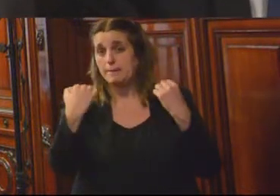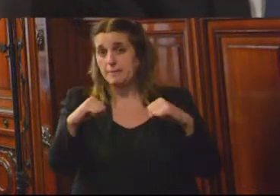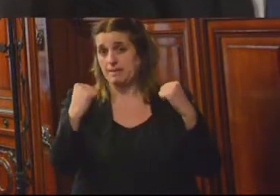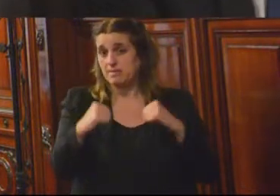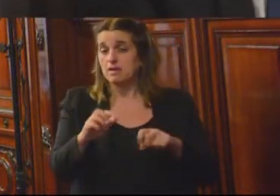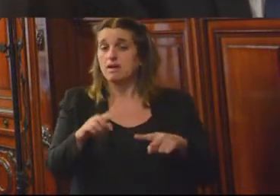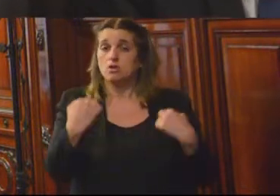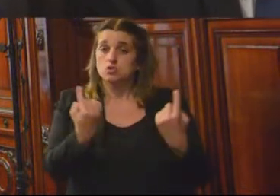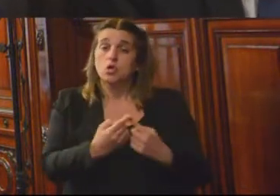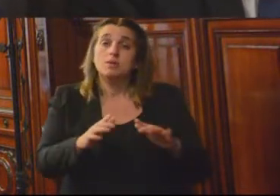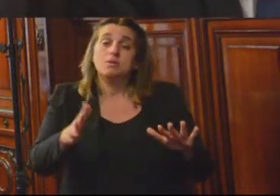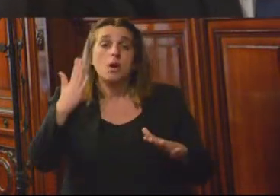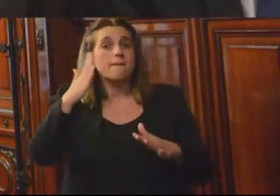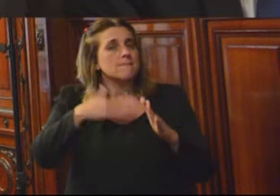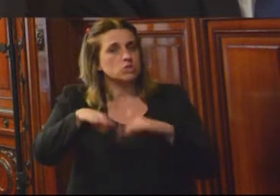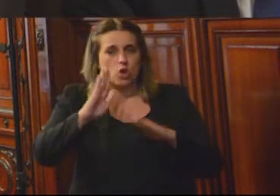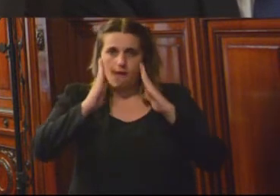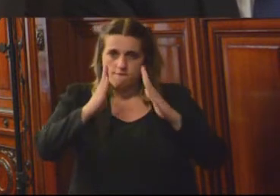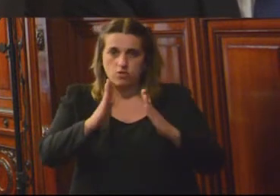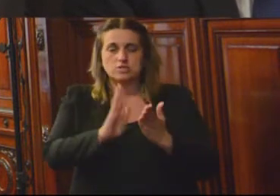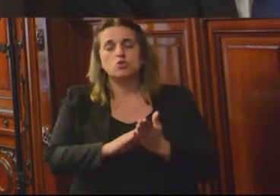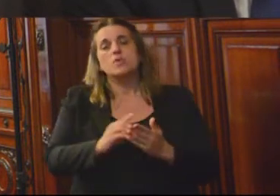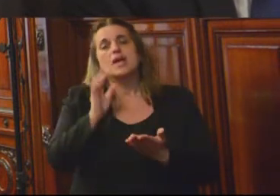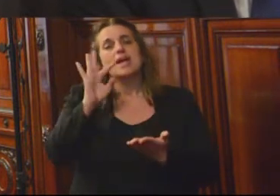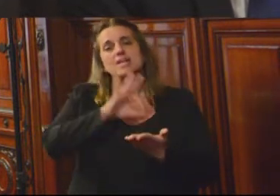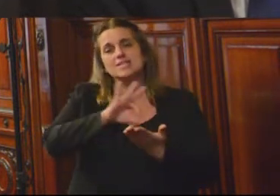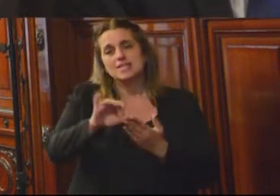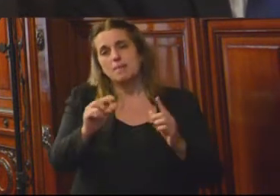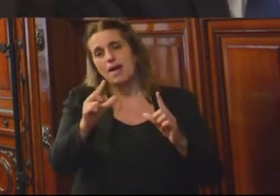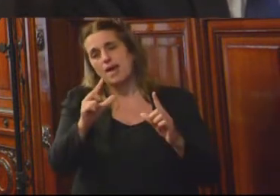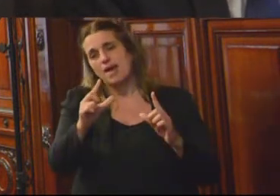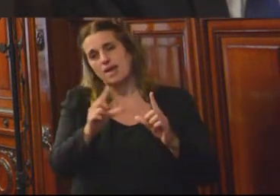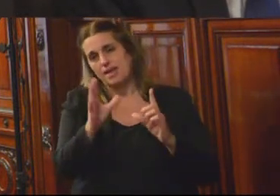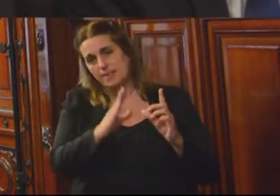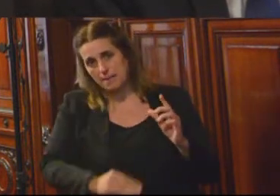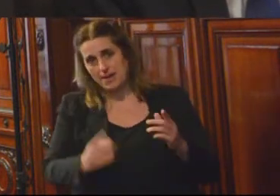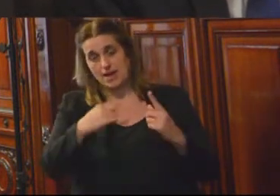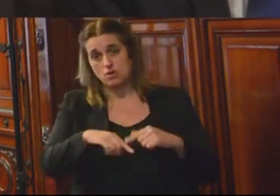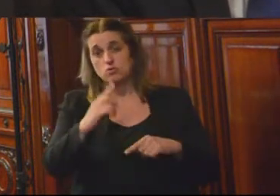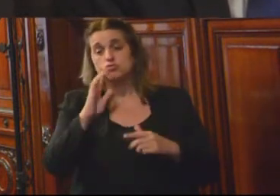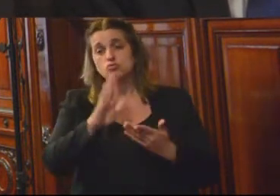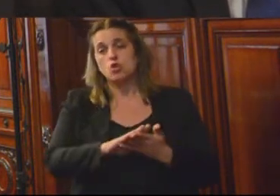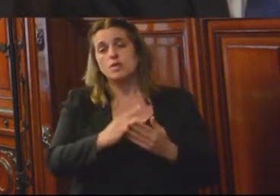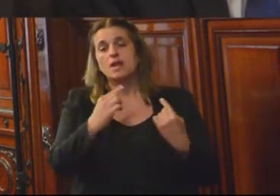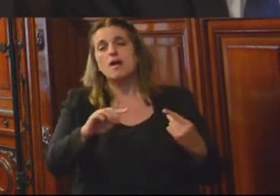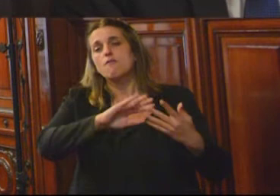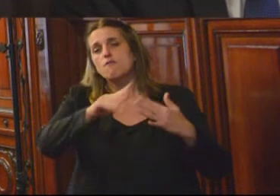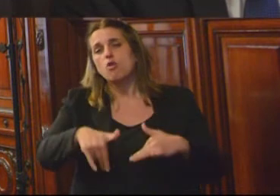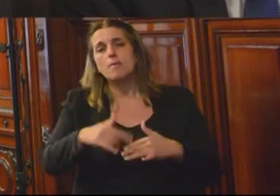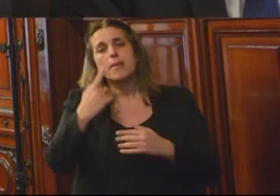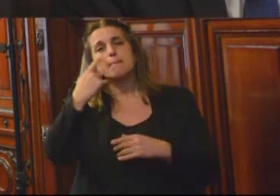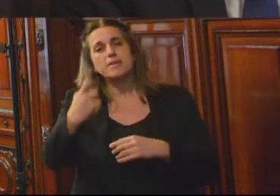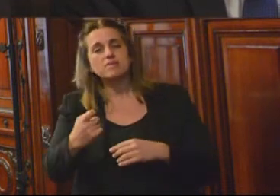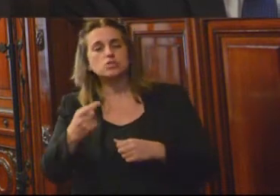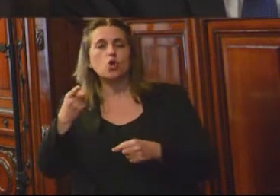tener un mayor enfoque en el sistema interamericano. En primer lugar me voy a referir a la efectiva implementación de mecanismos locales de prevención contra